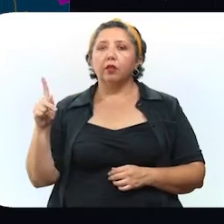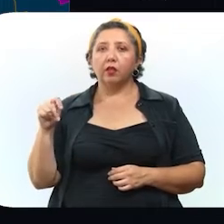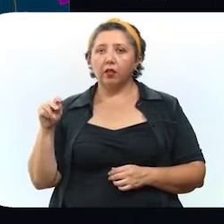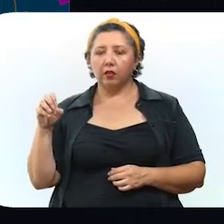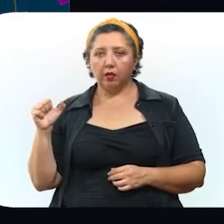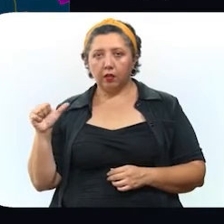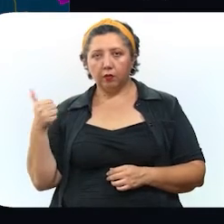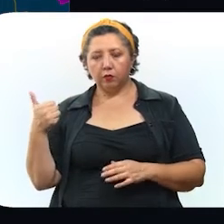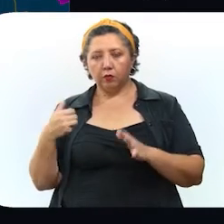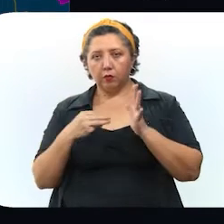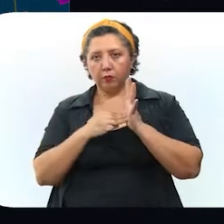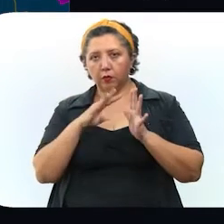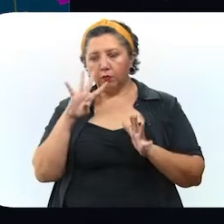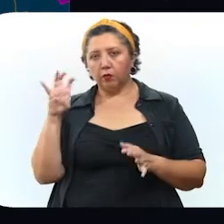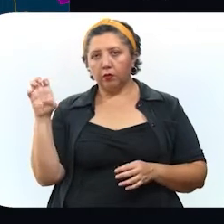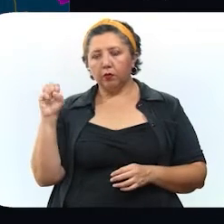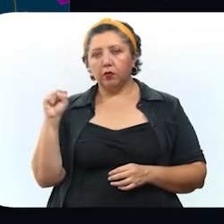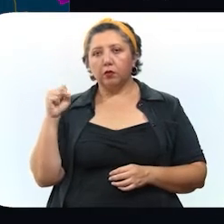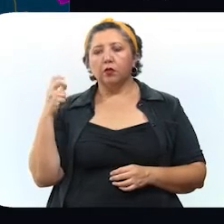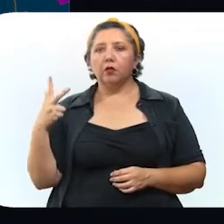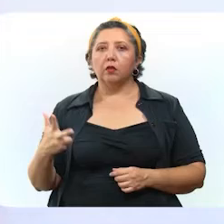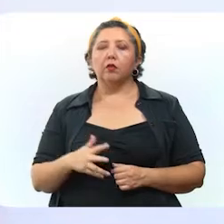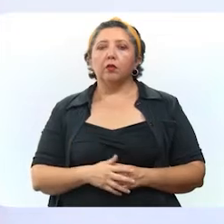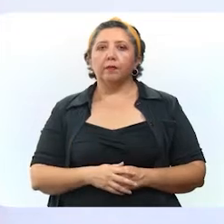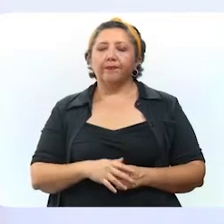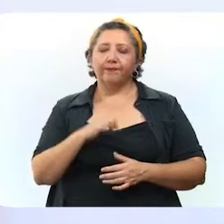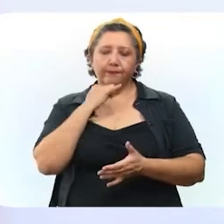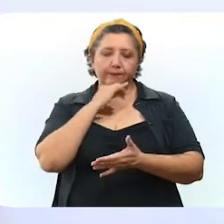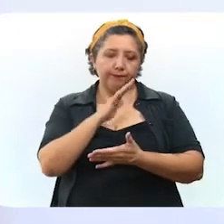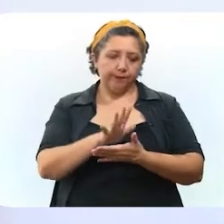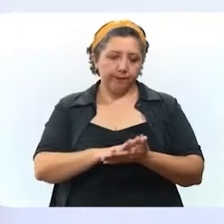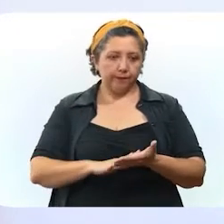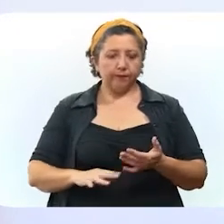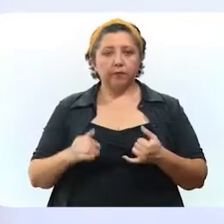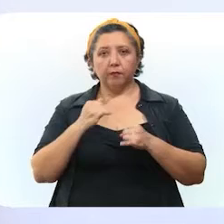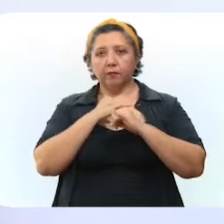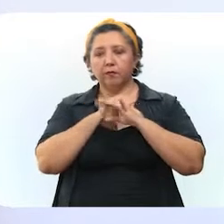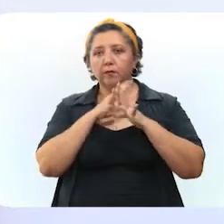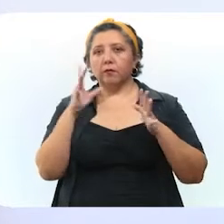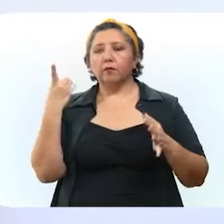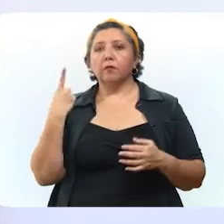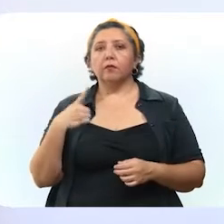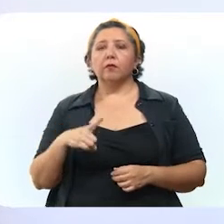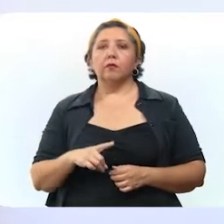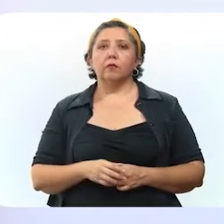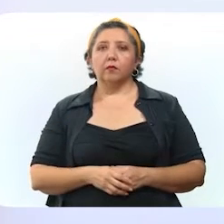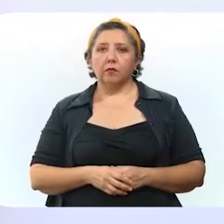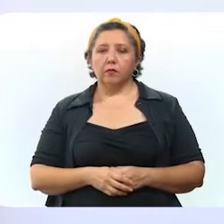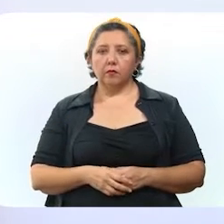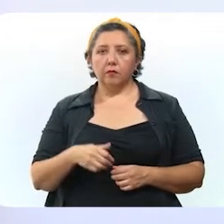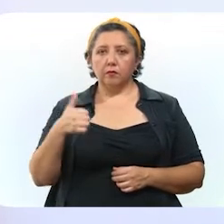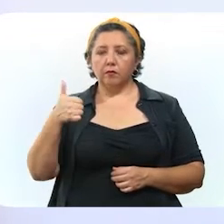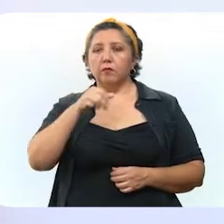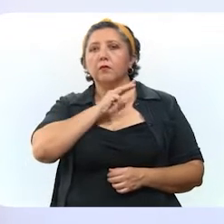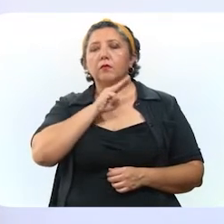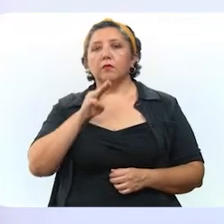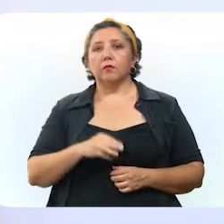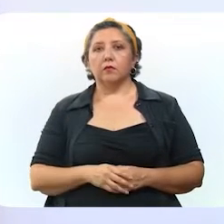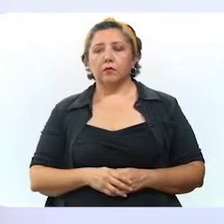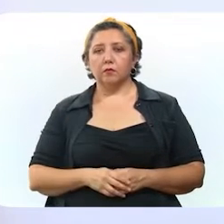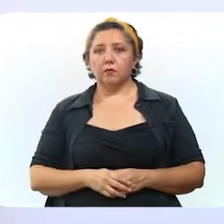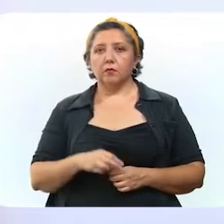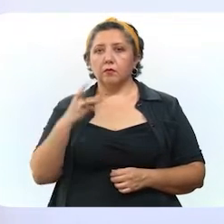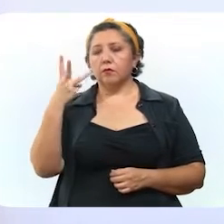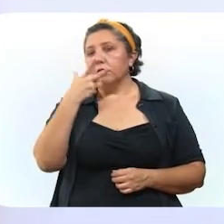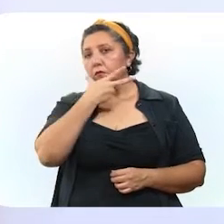zona poniente, 11,468. Lamentablemente, en este parte médico informamos de seis fallecimientos,